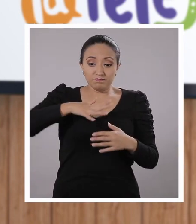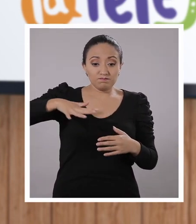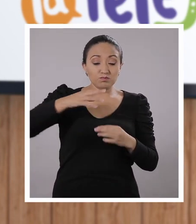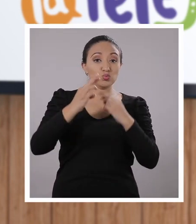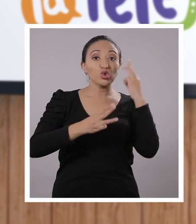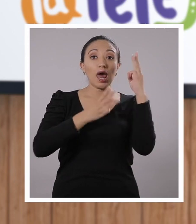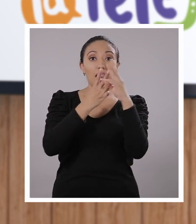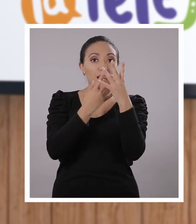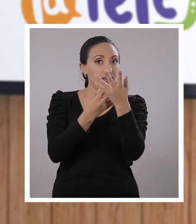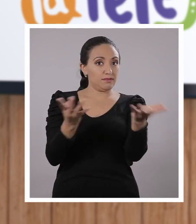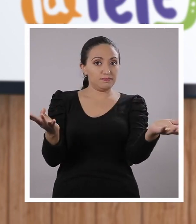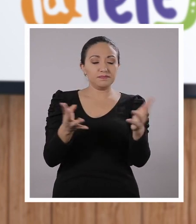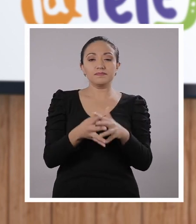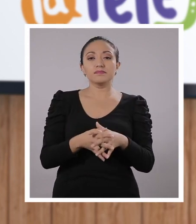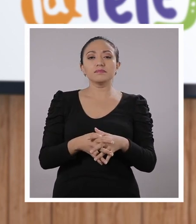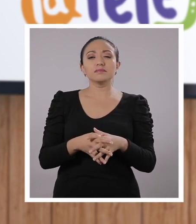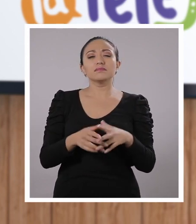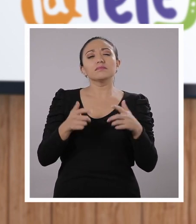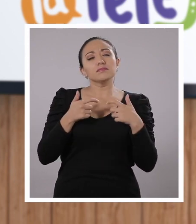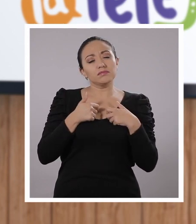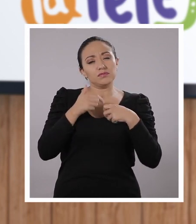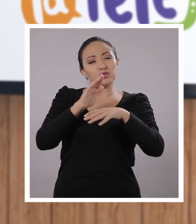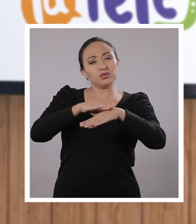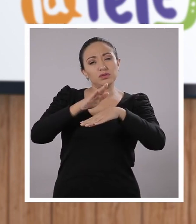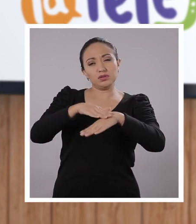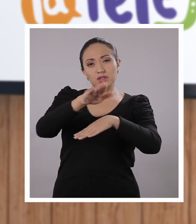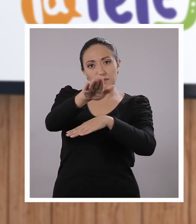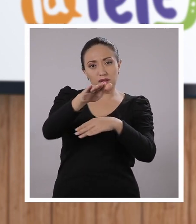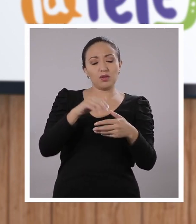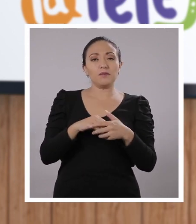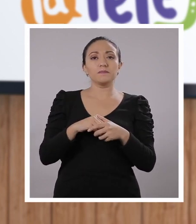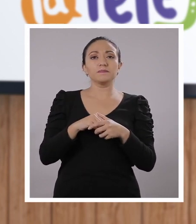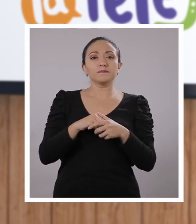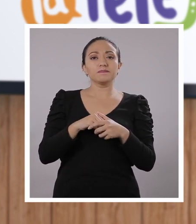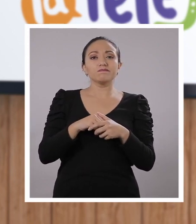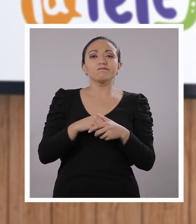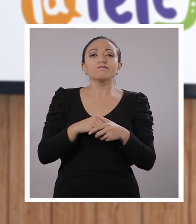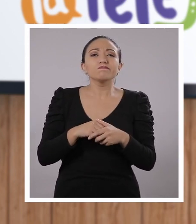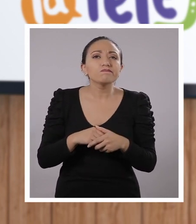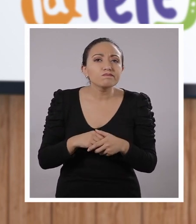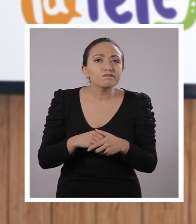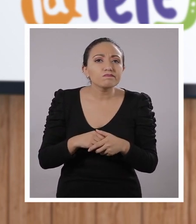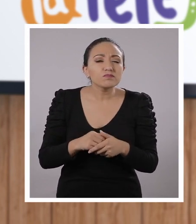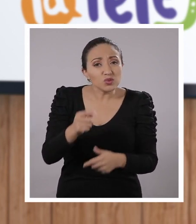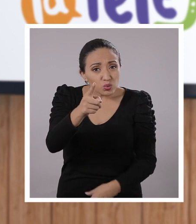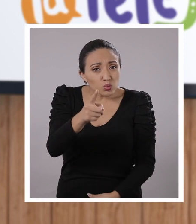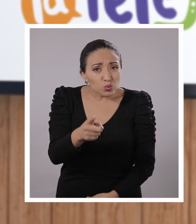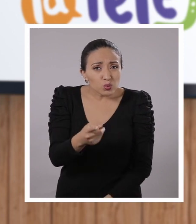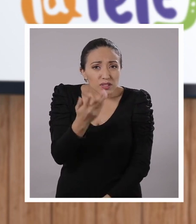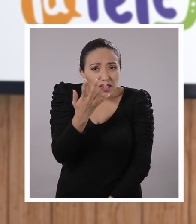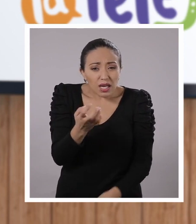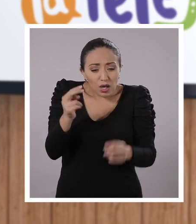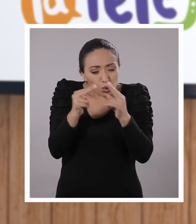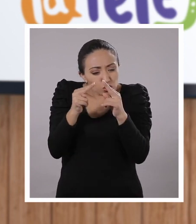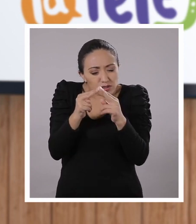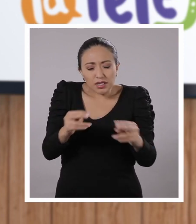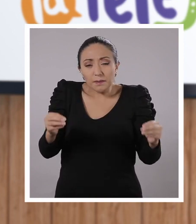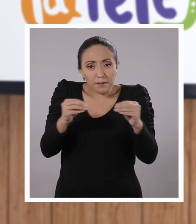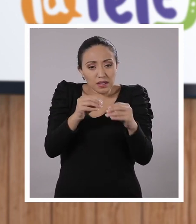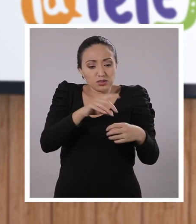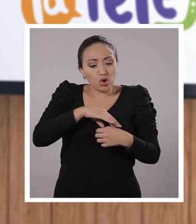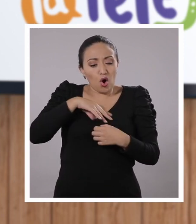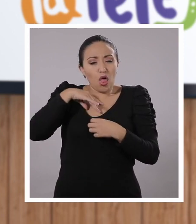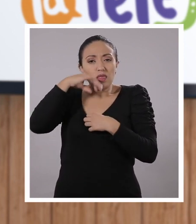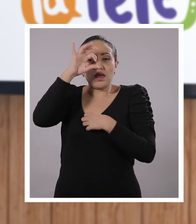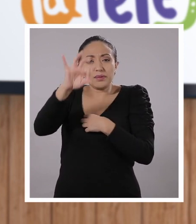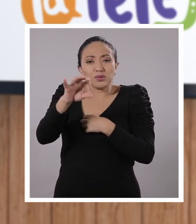nivel mundial. Pero mi llamado a la acción es, quiero que conozcas un poquito más del